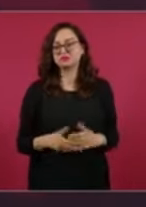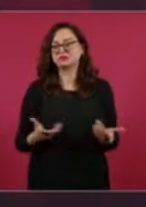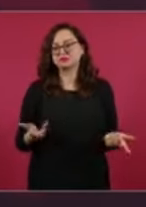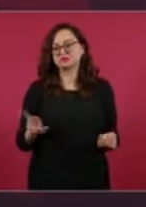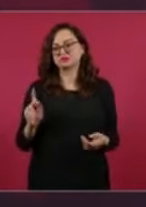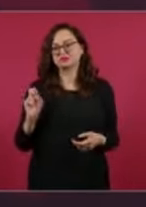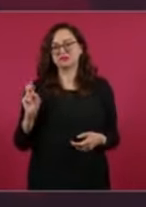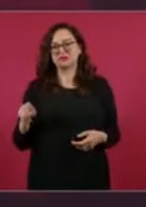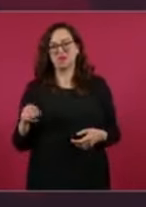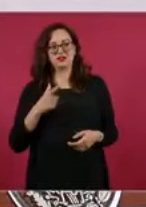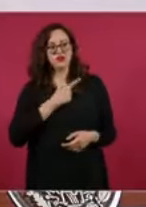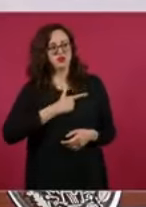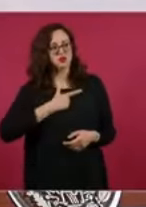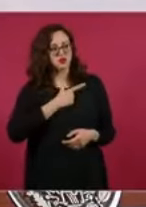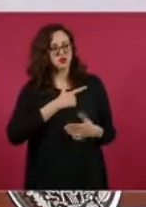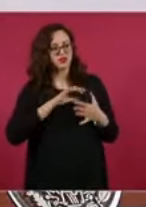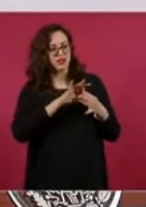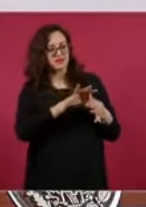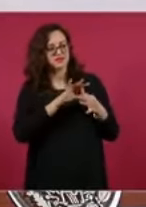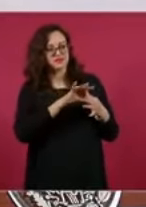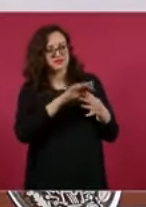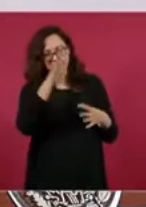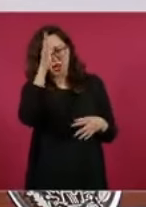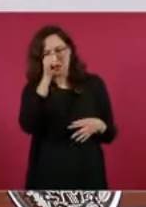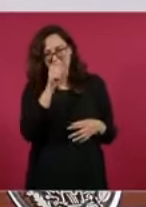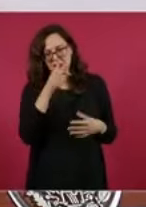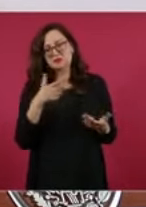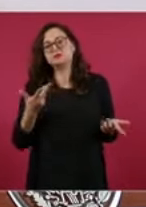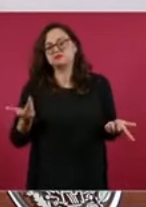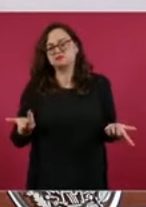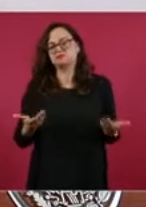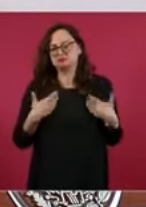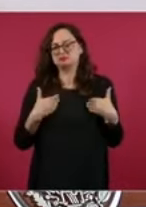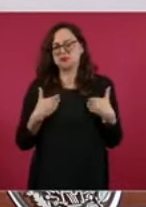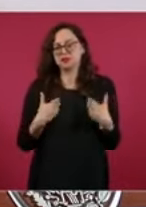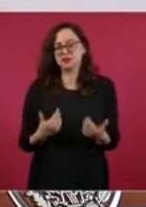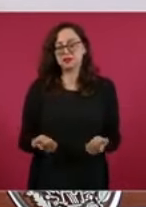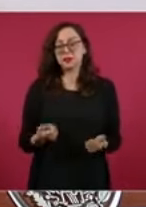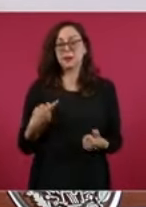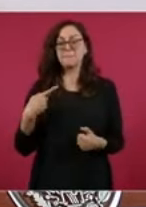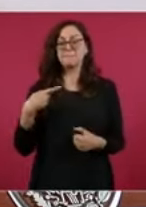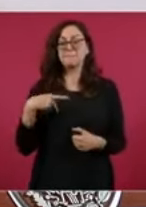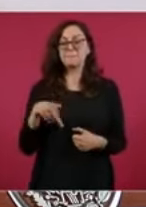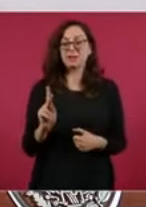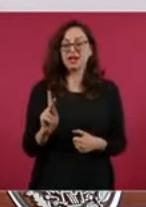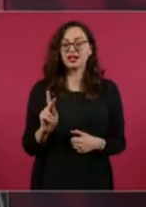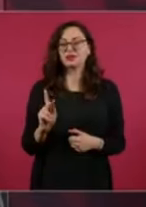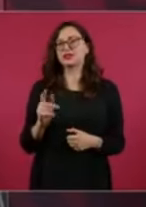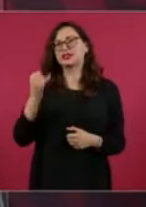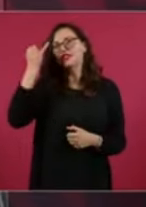panistas doctrinarios, sobre todo